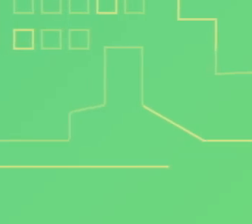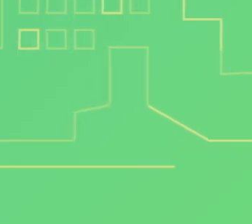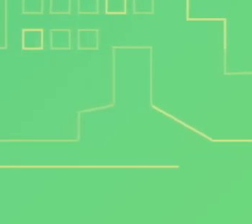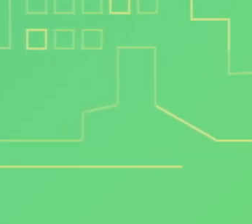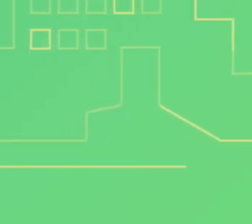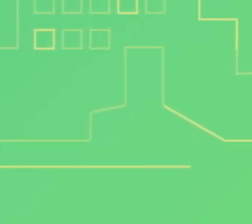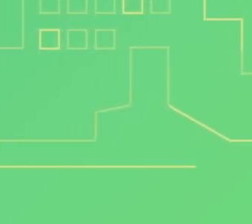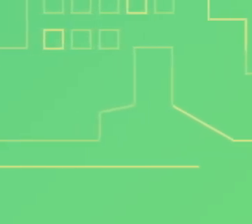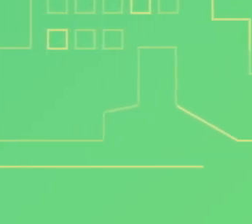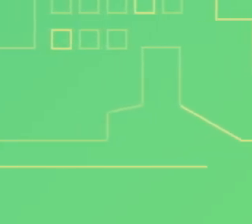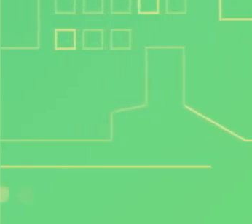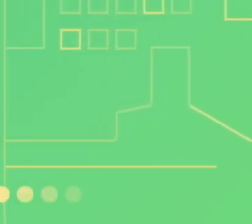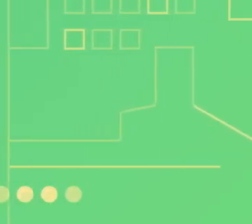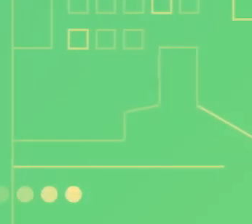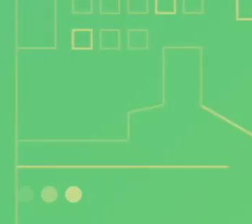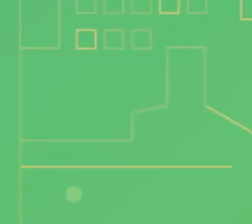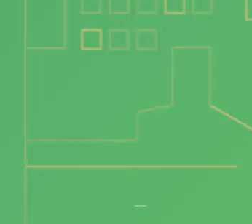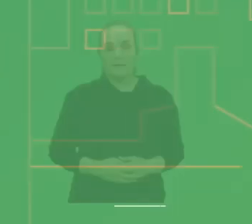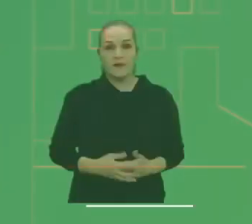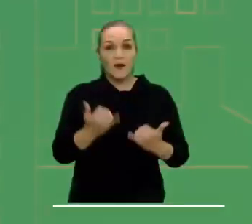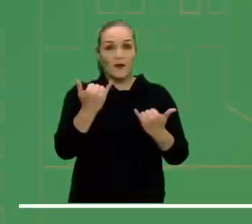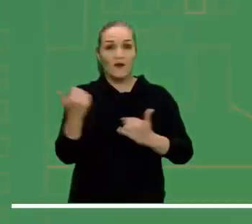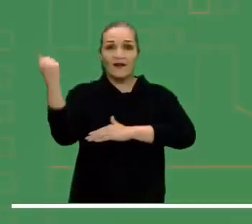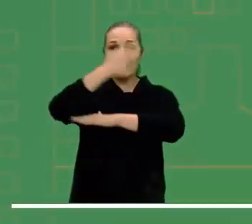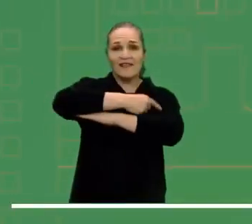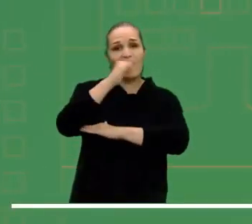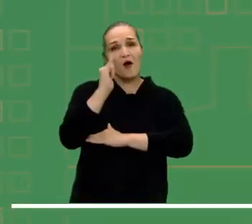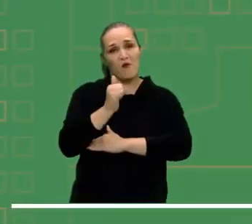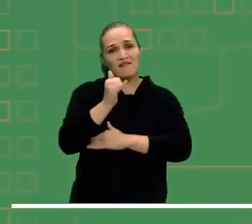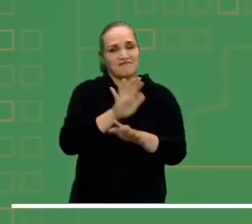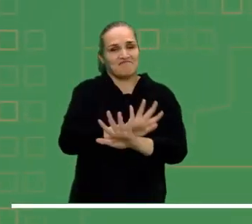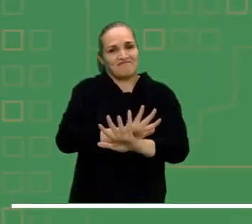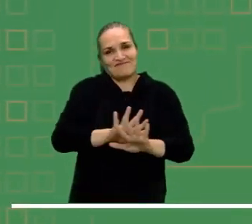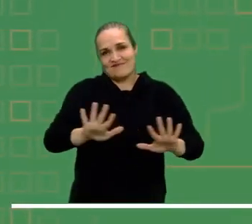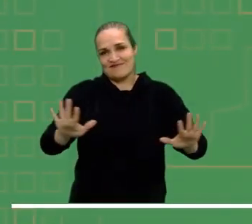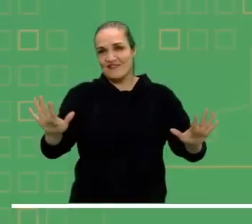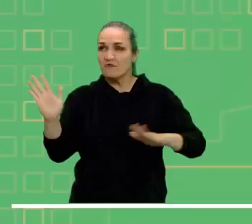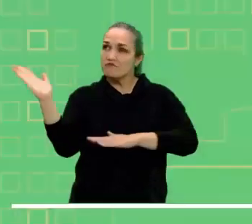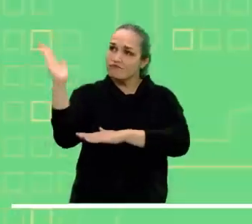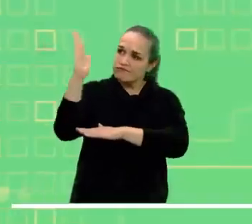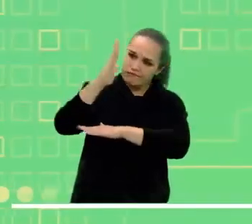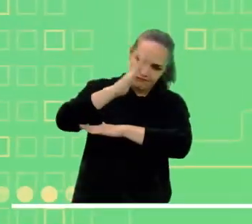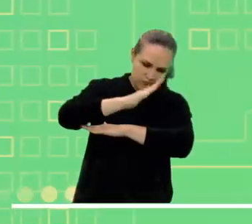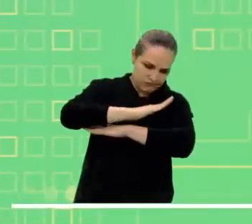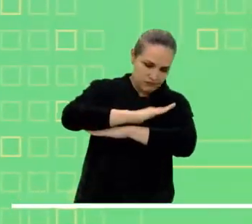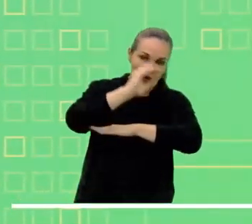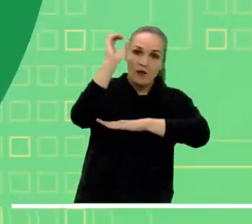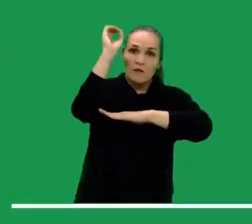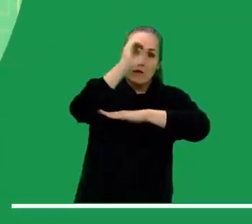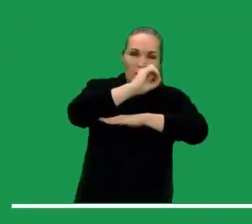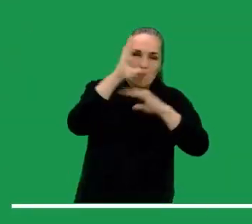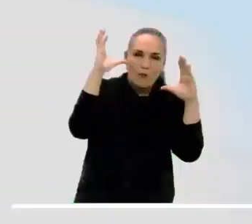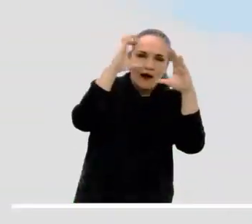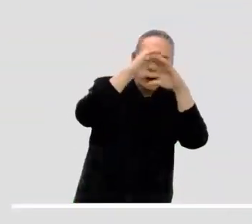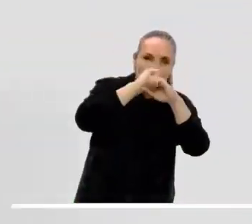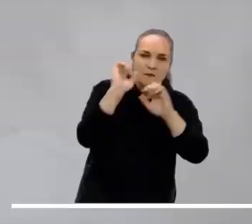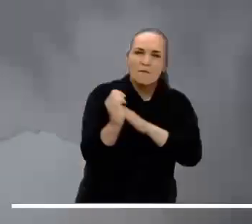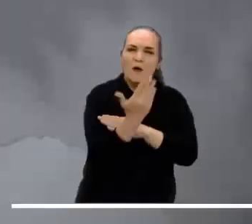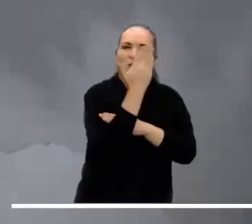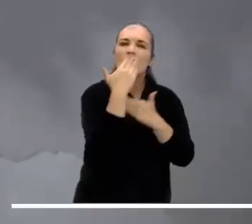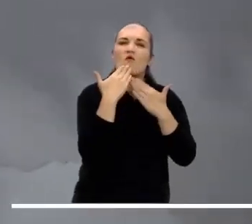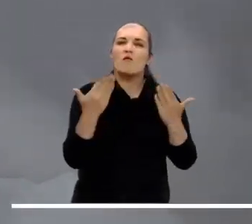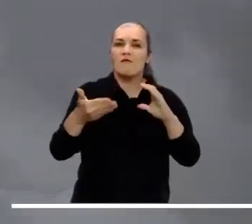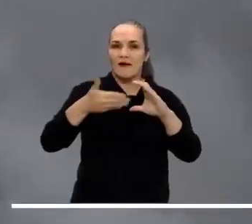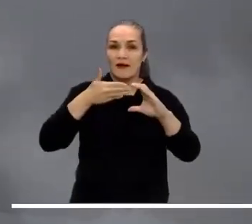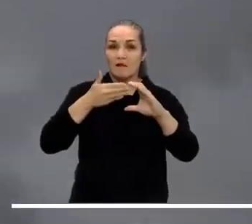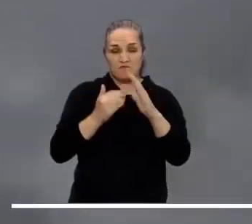Le decimos adiós a este jueves con nuestro habitual recorrido meteorológico de la noche y la madrugada. Iniciamos nuestro